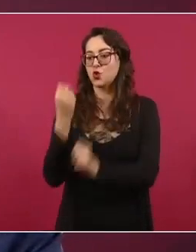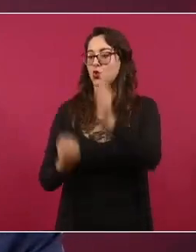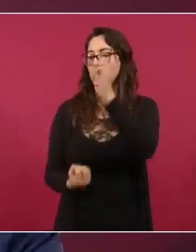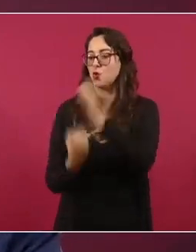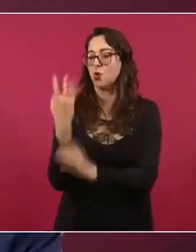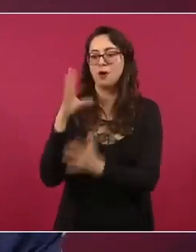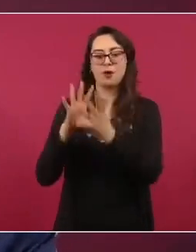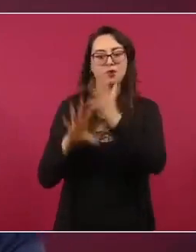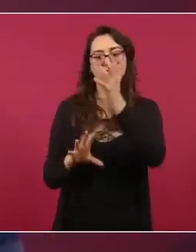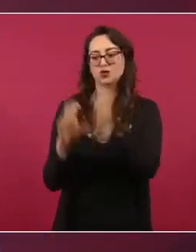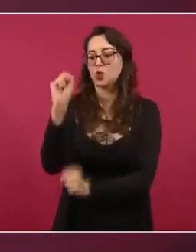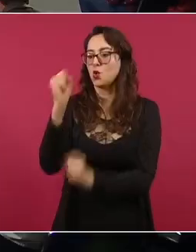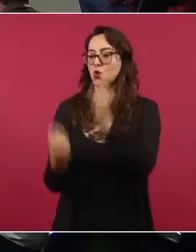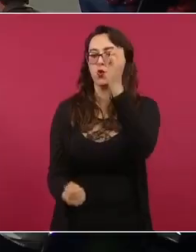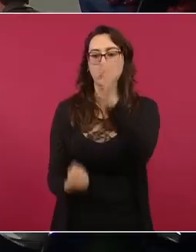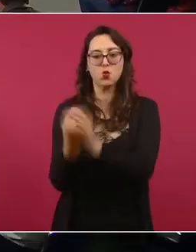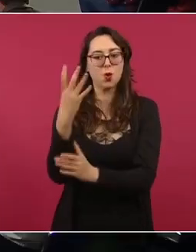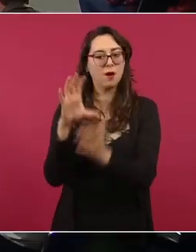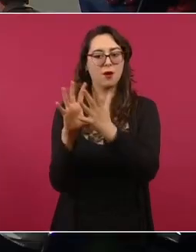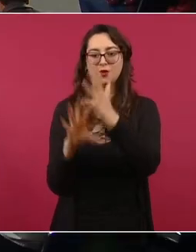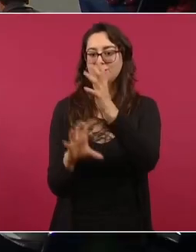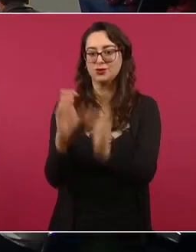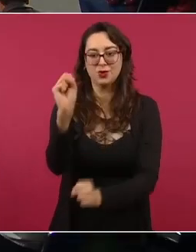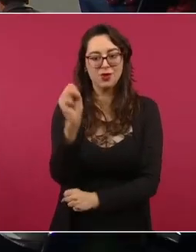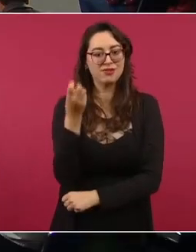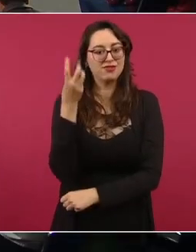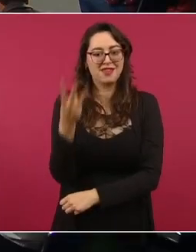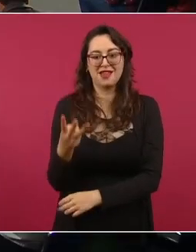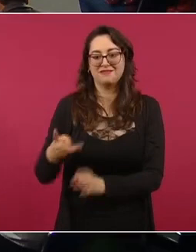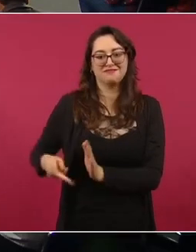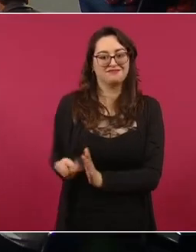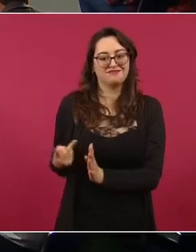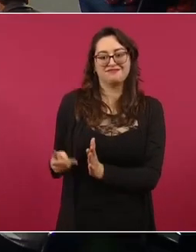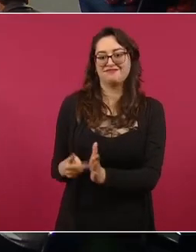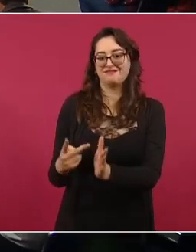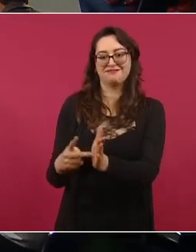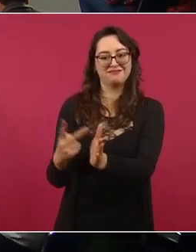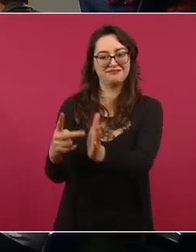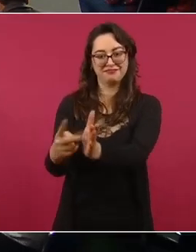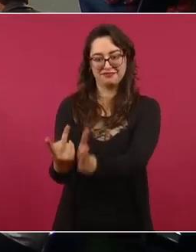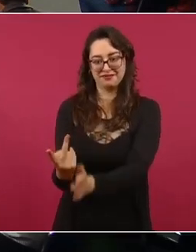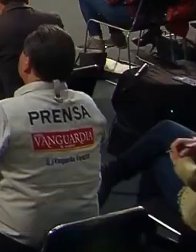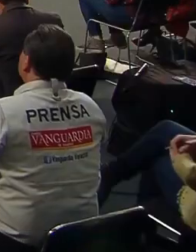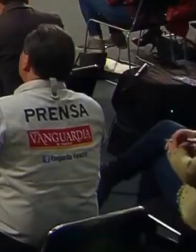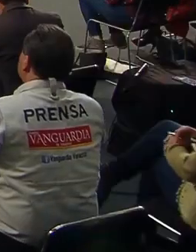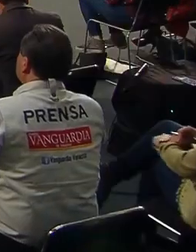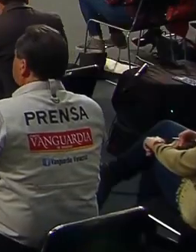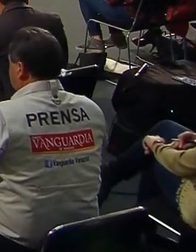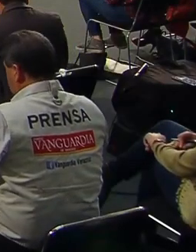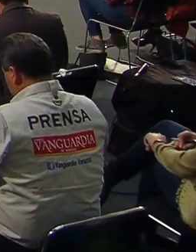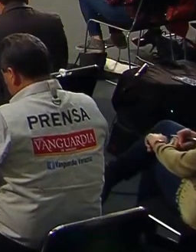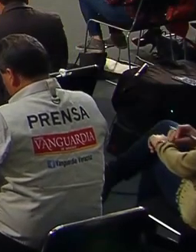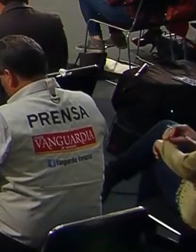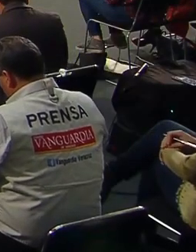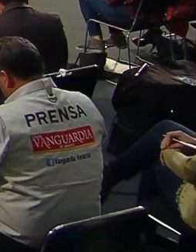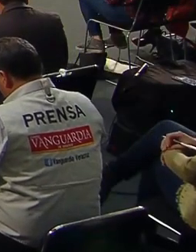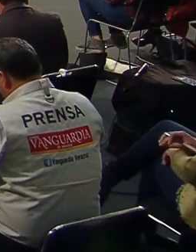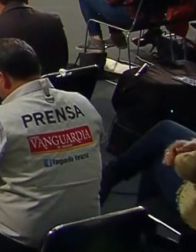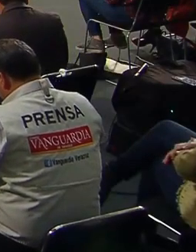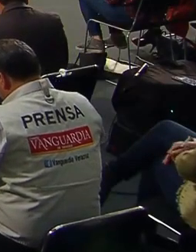Se llevó a cabo la primera transformación, que fue el movimiento de independencia.